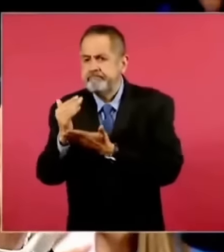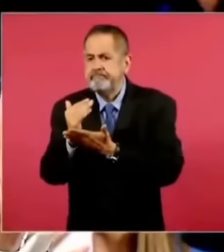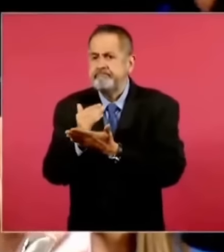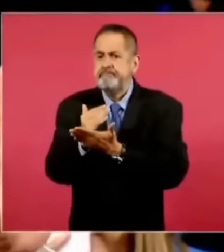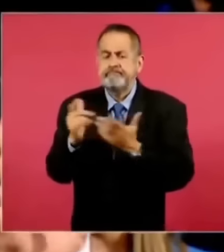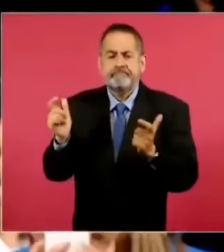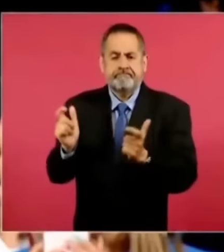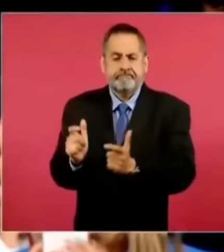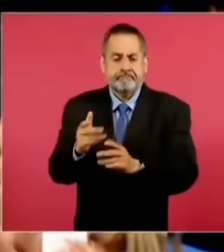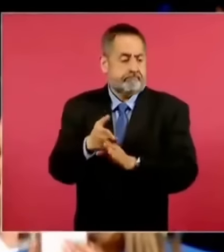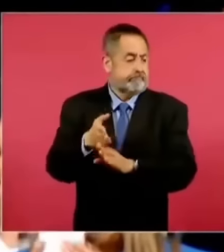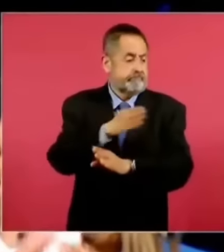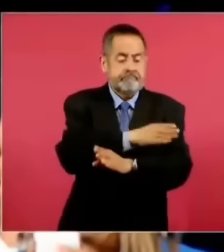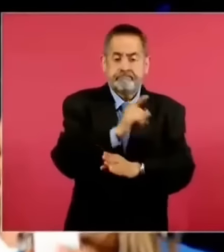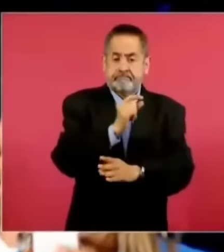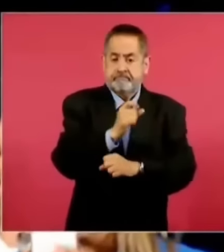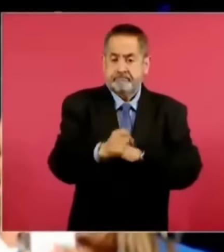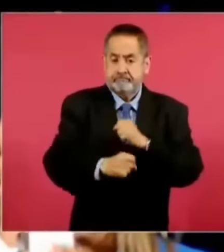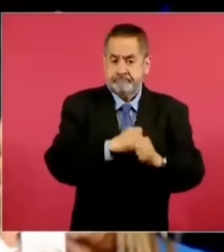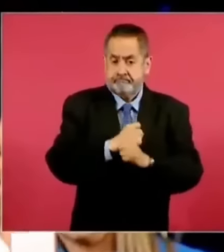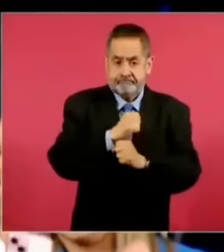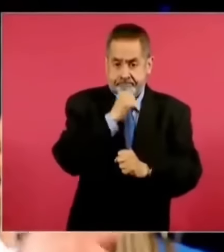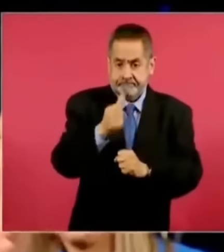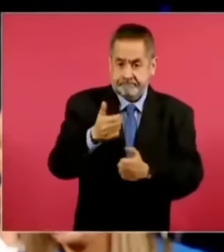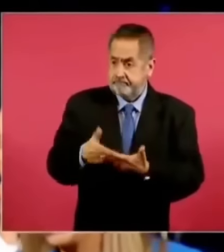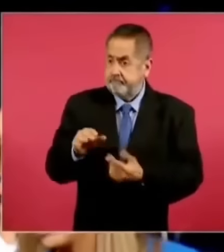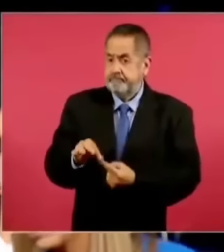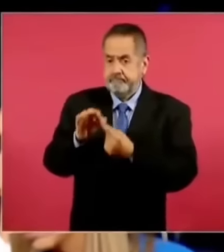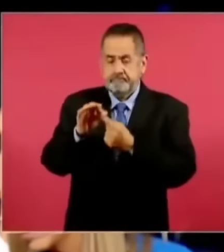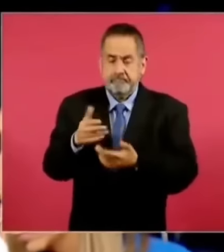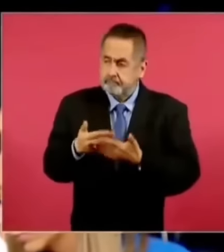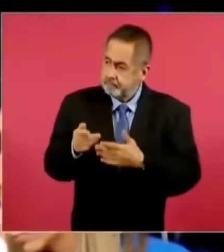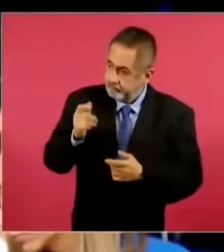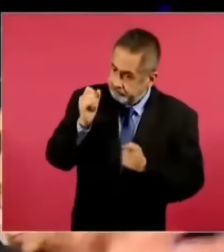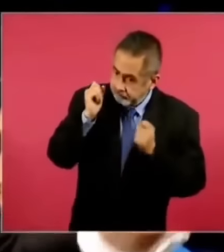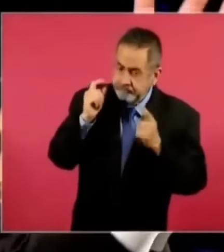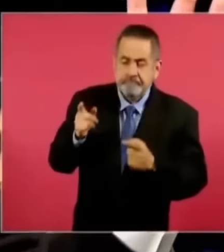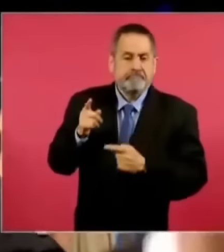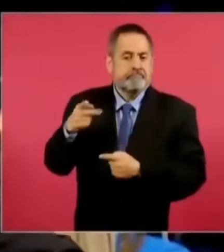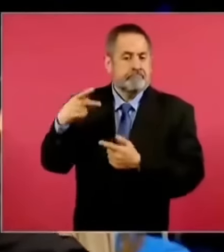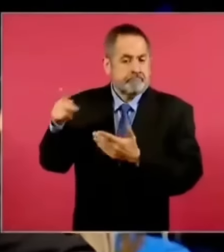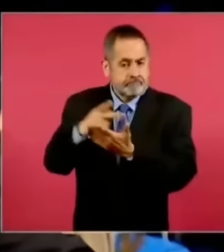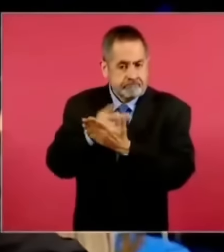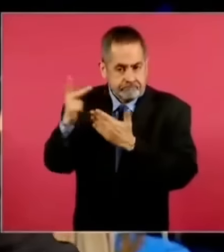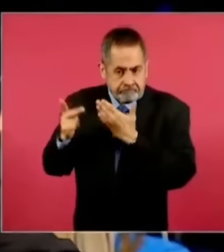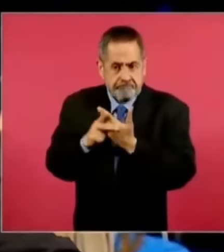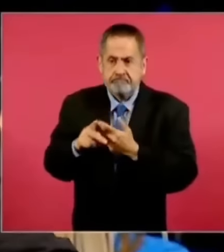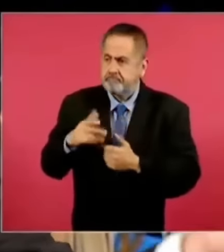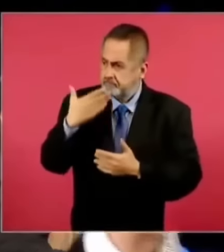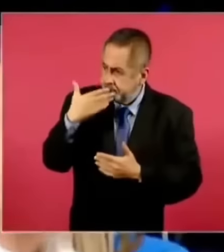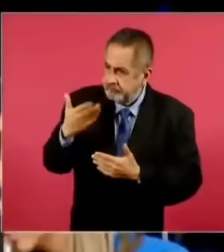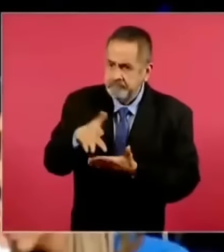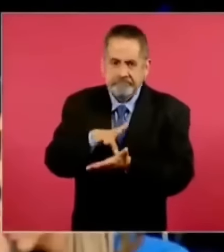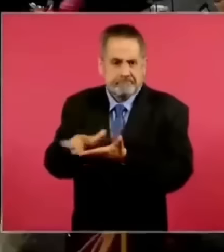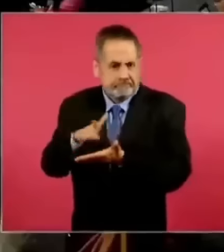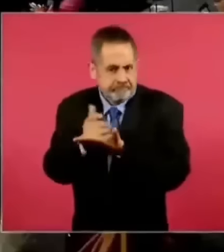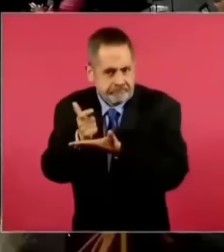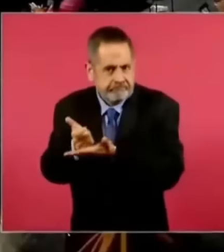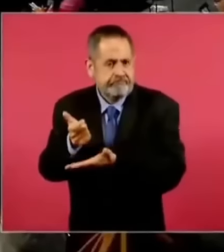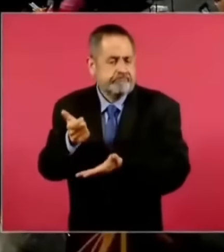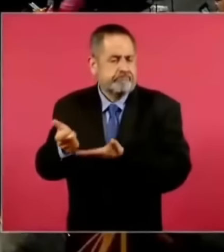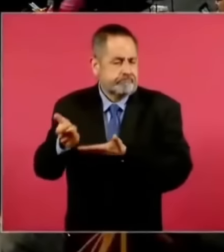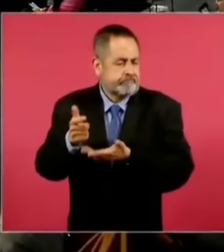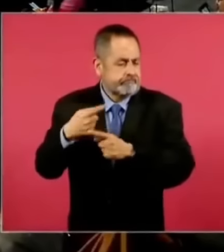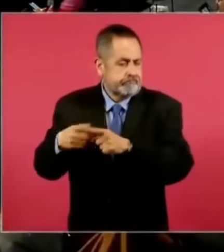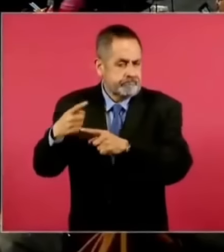hace 20 años, incluso destaca los programas sociales de su gobierno, eso por una parte. En otro paralelo, señor